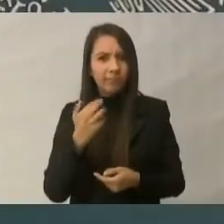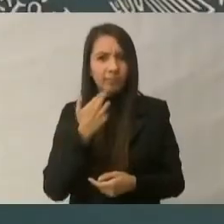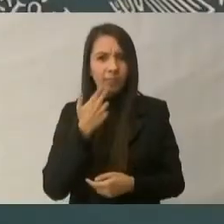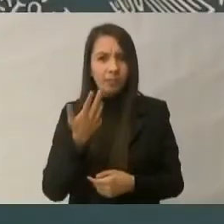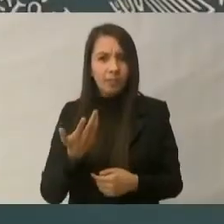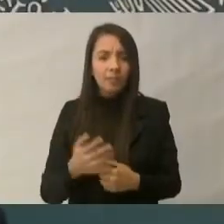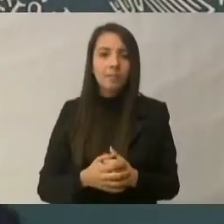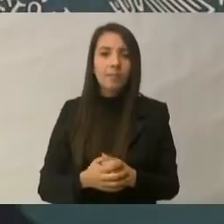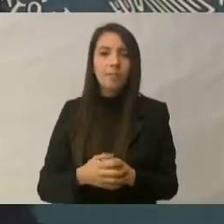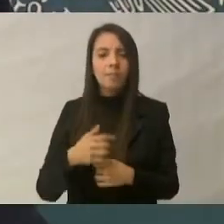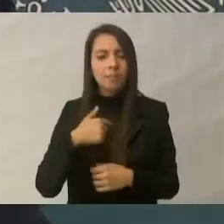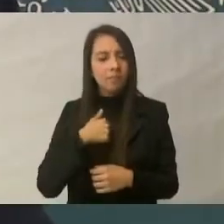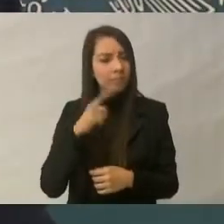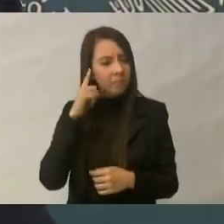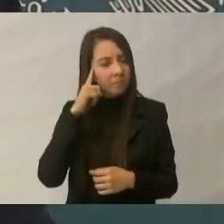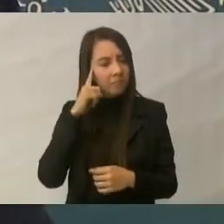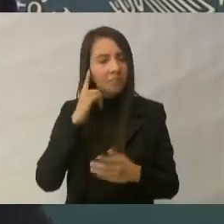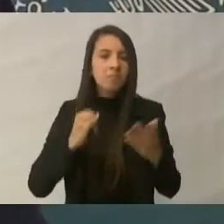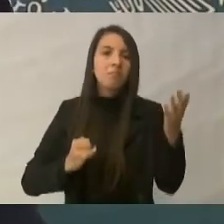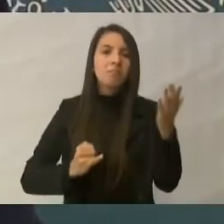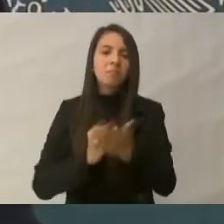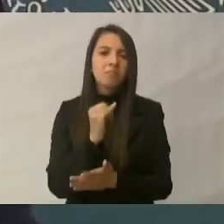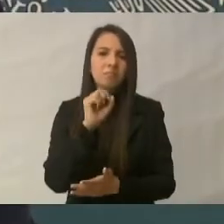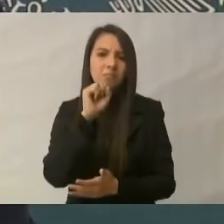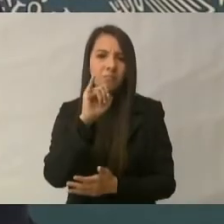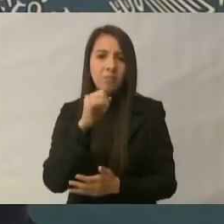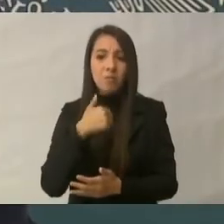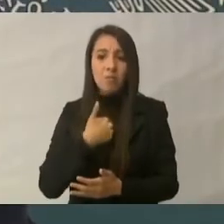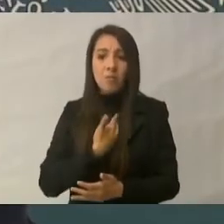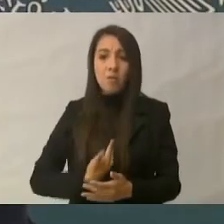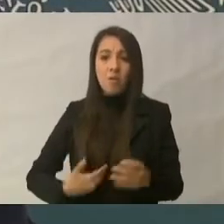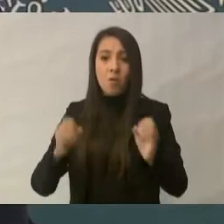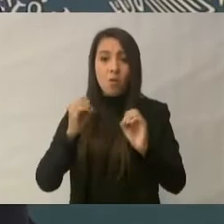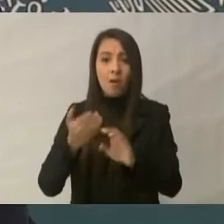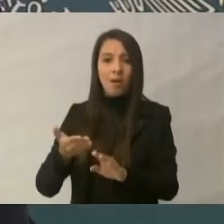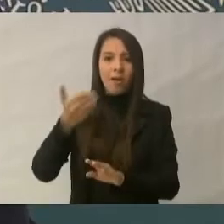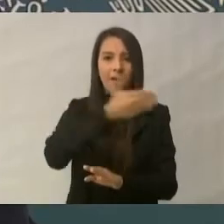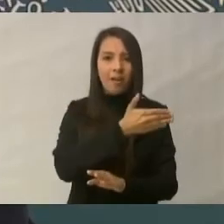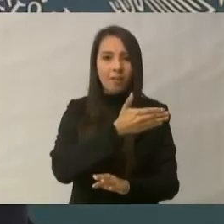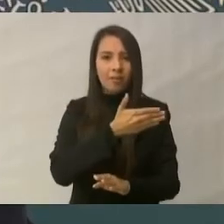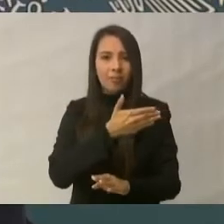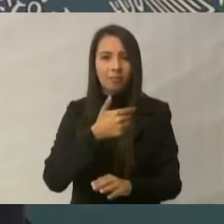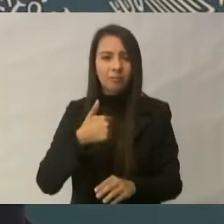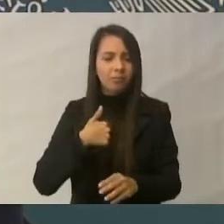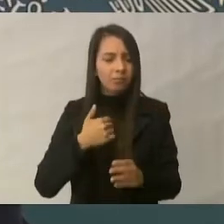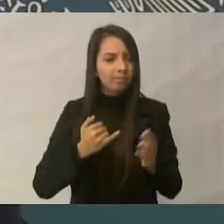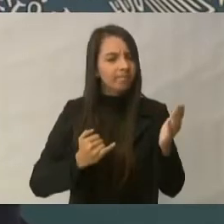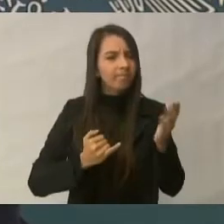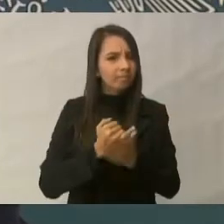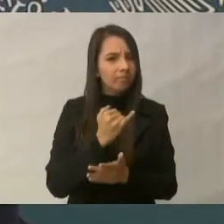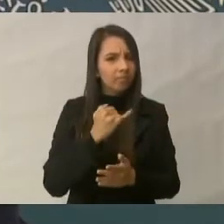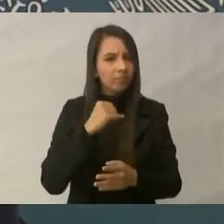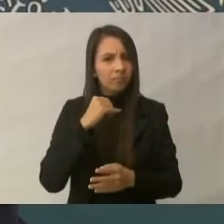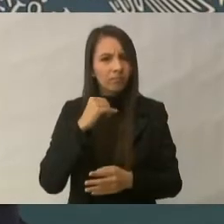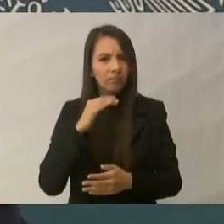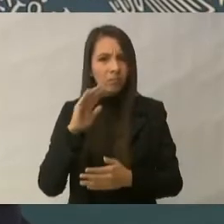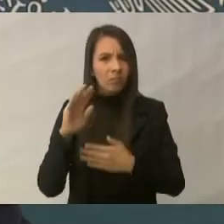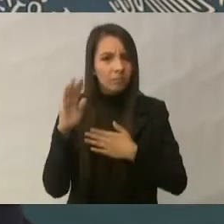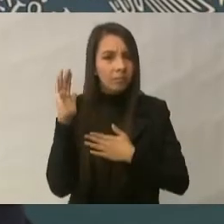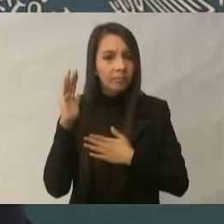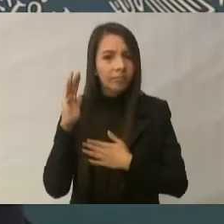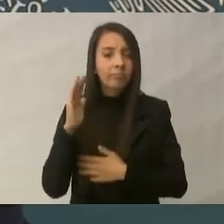comprometí en la campaña y desde los primeros días del gobierno se